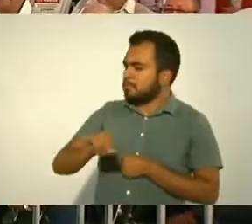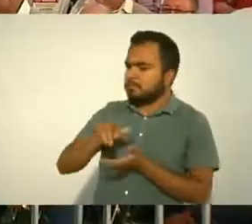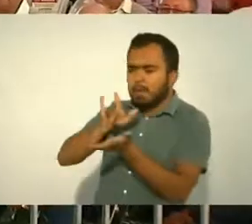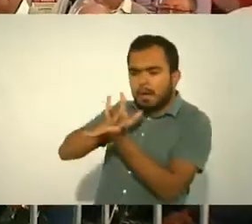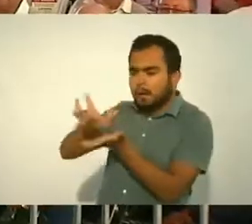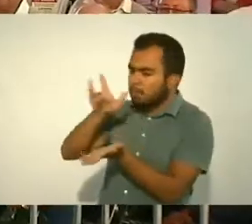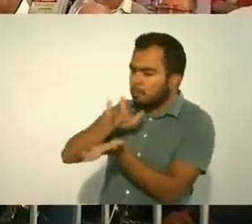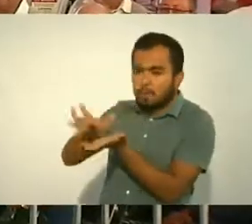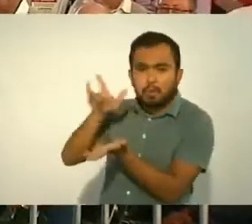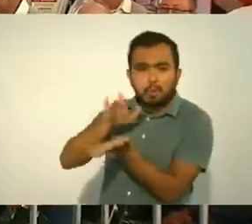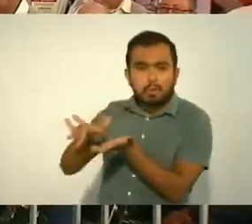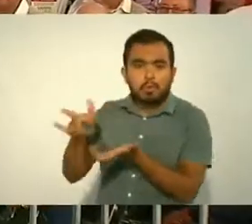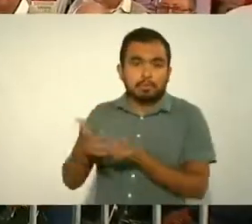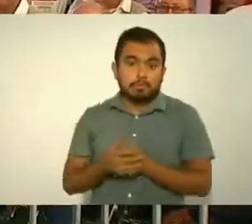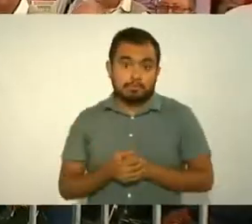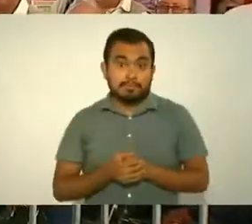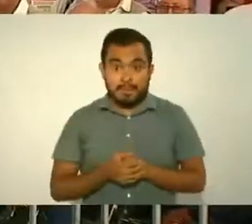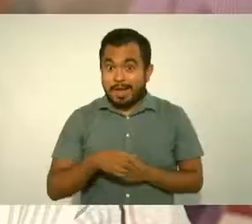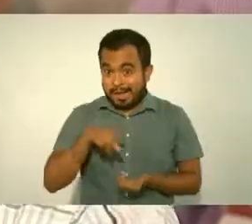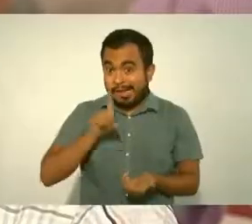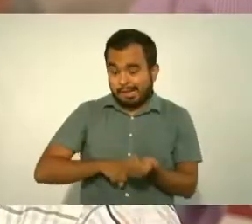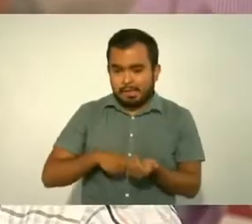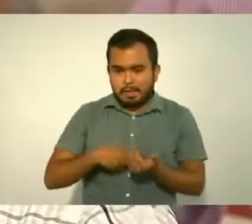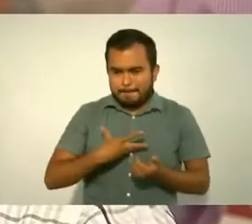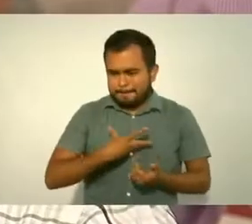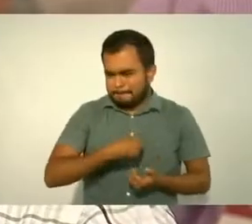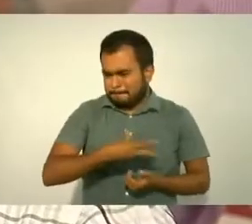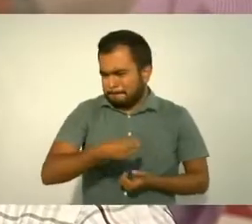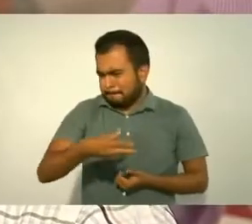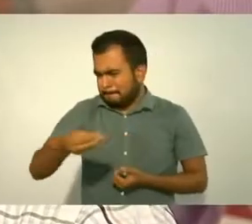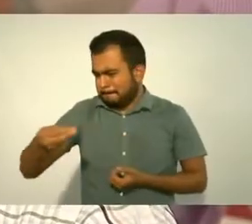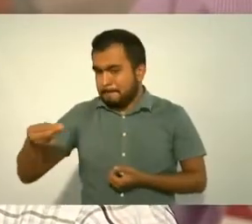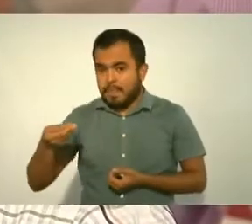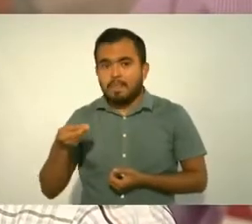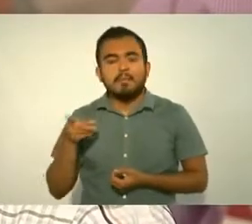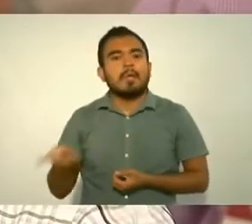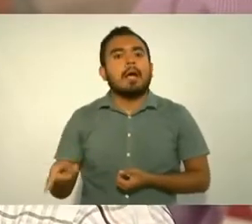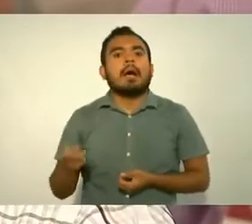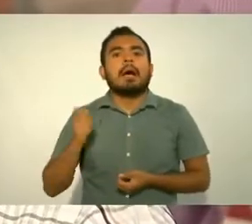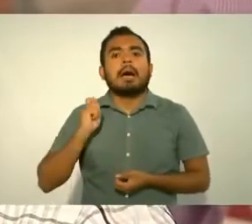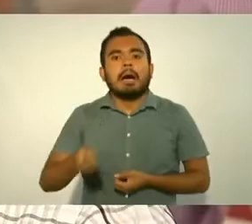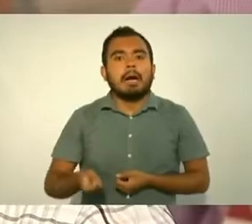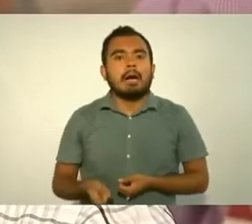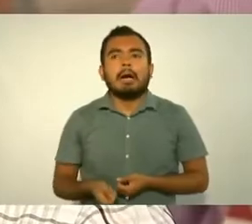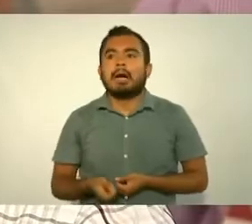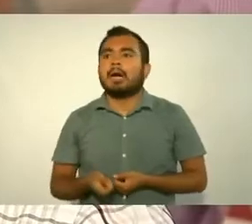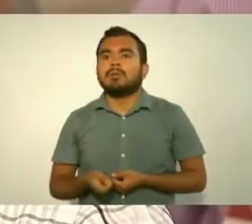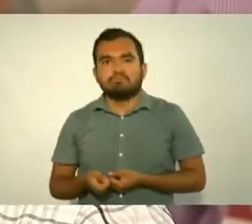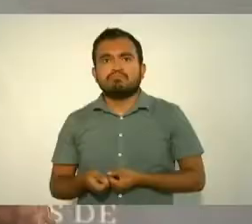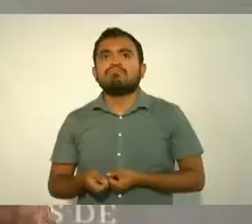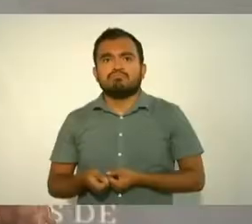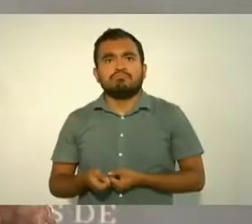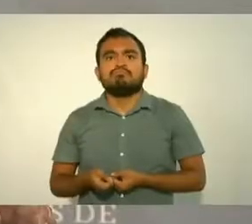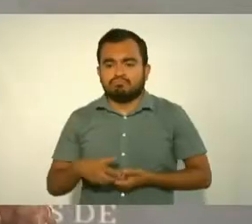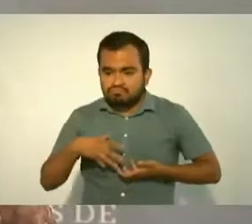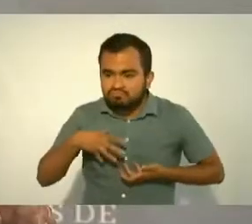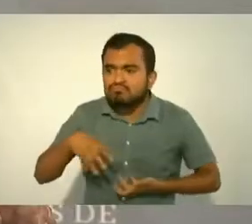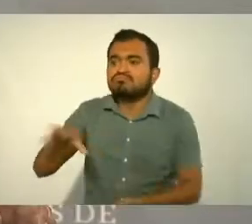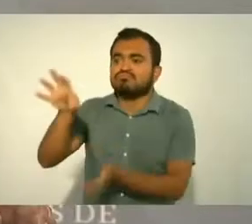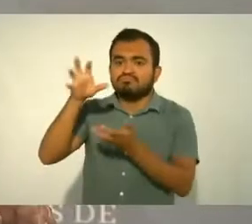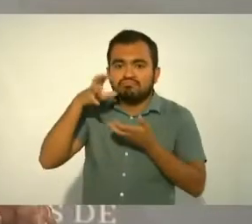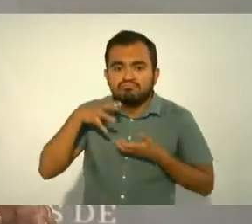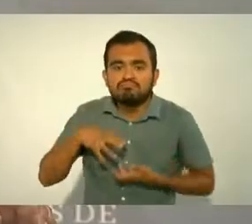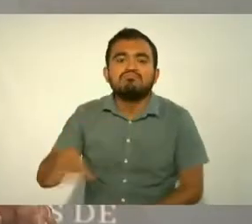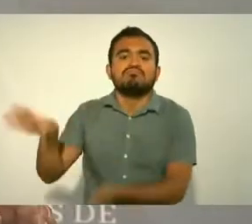En plena pandemia enviaban y enviaban recursos a sus